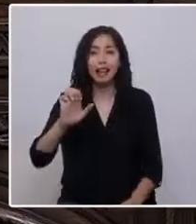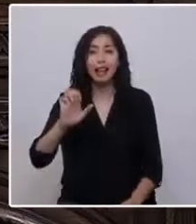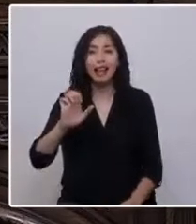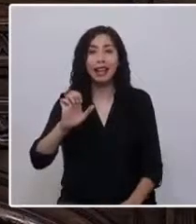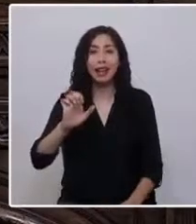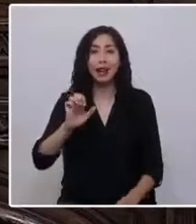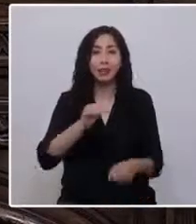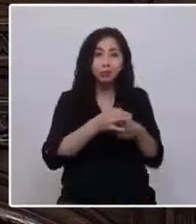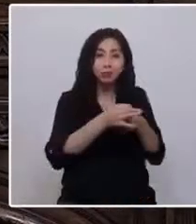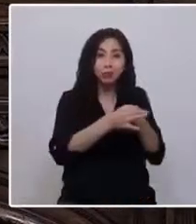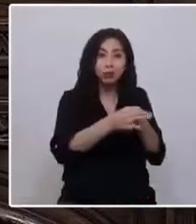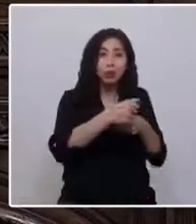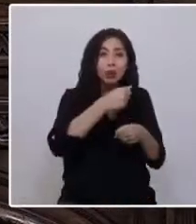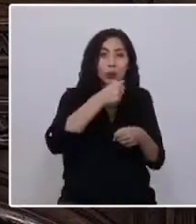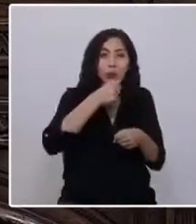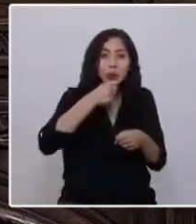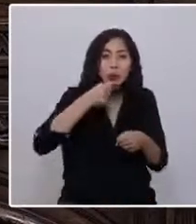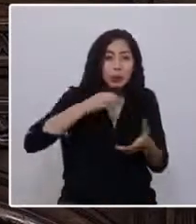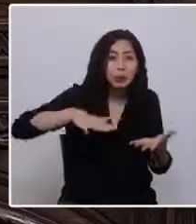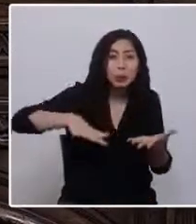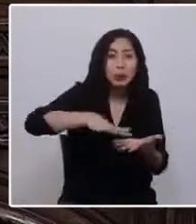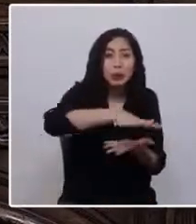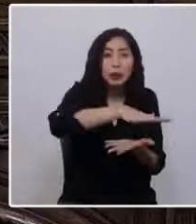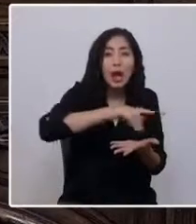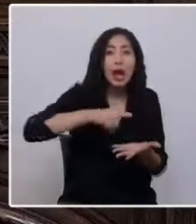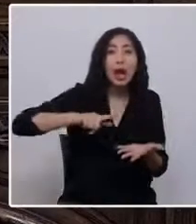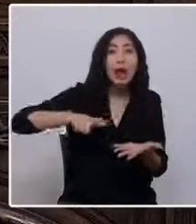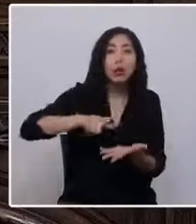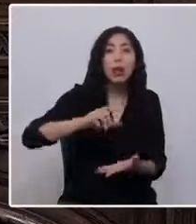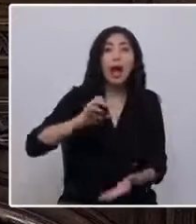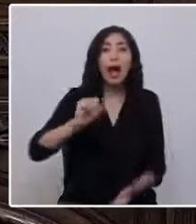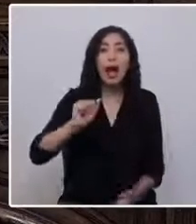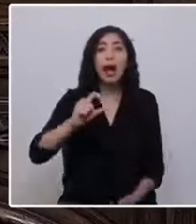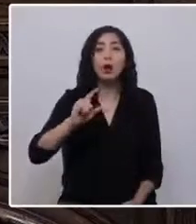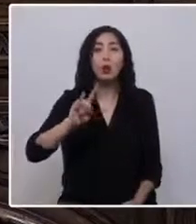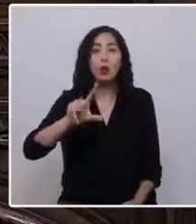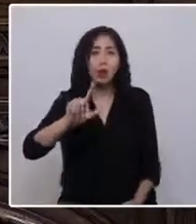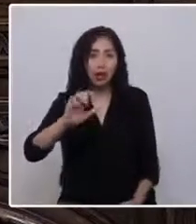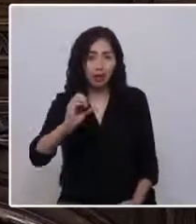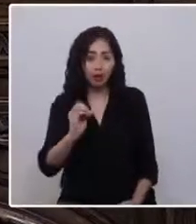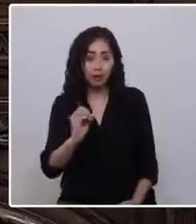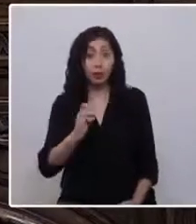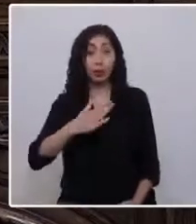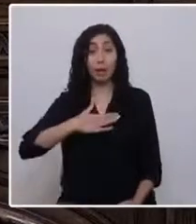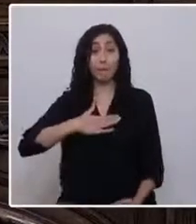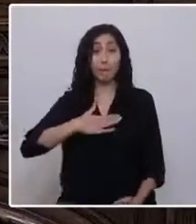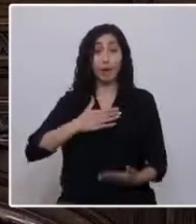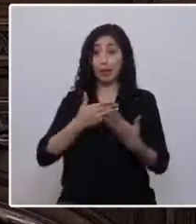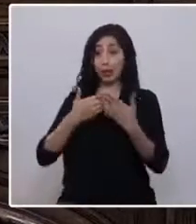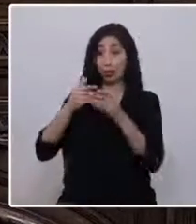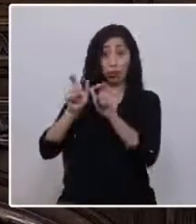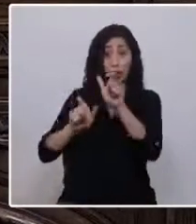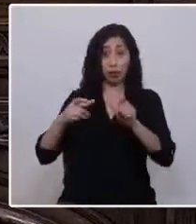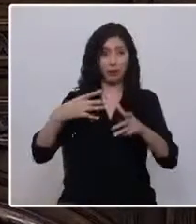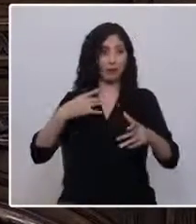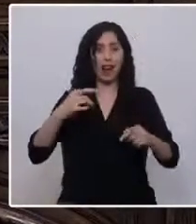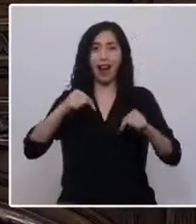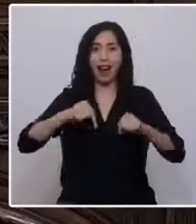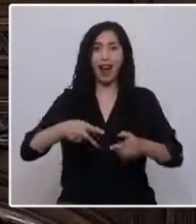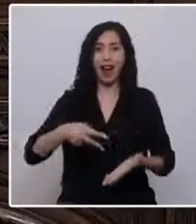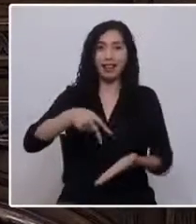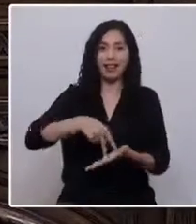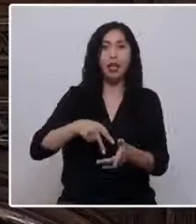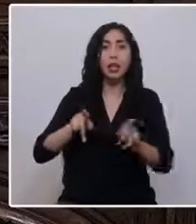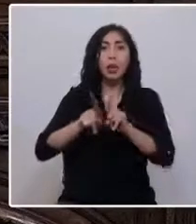seca Laguna de Aculeo. Mis estudiantes me tienen aquí, porque al igual que aquellos que saltaron los